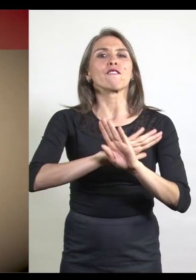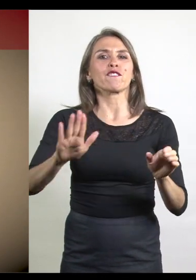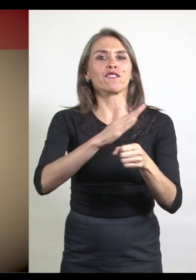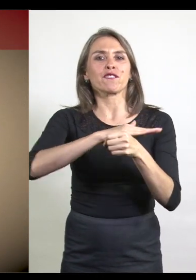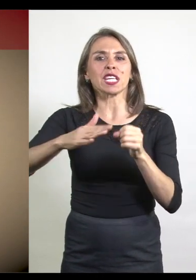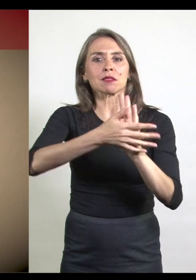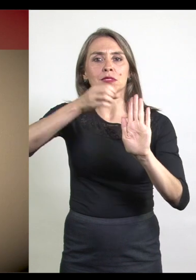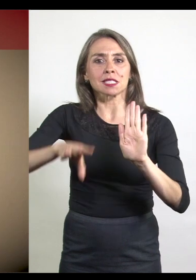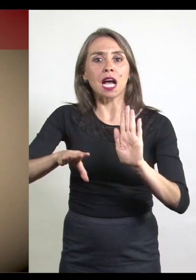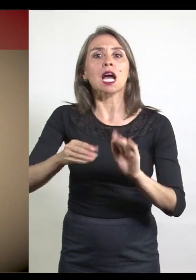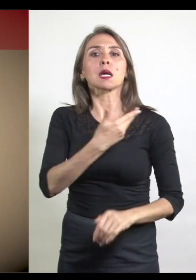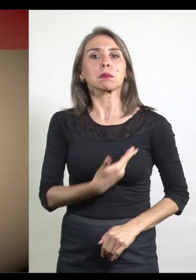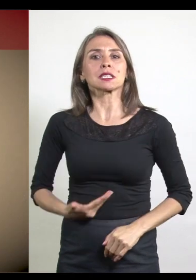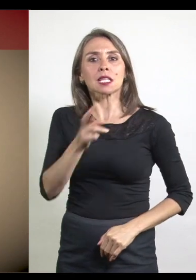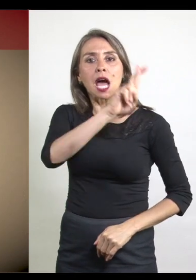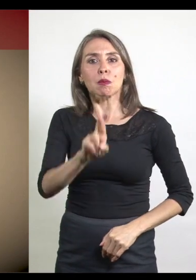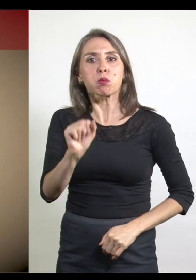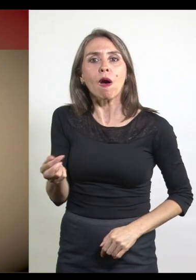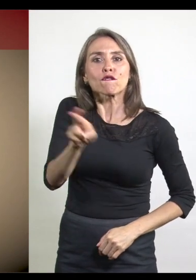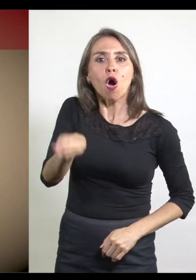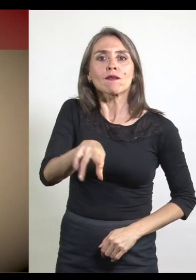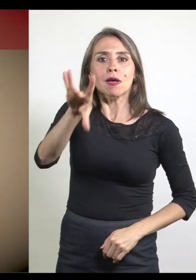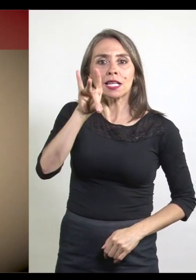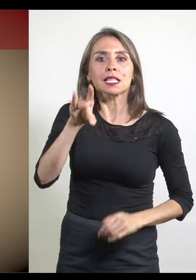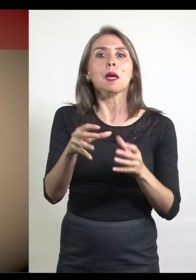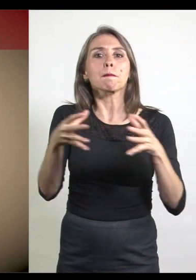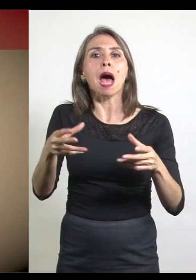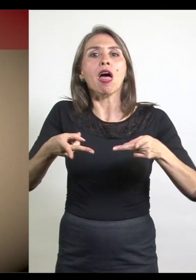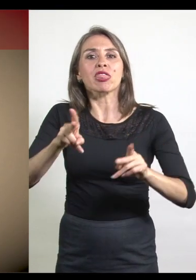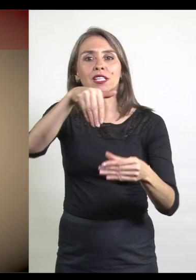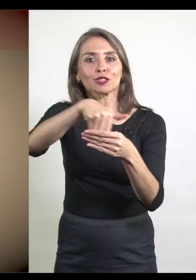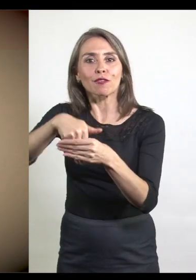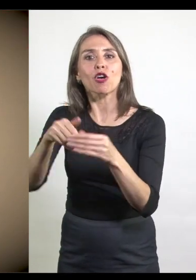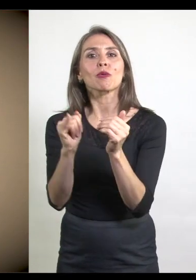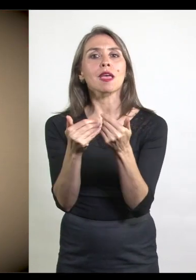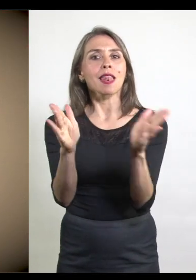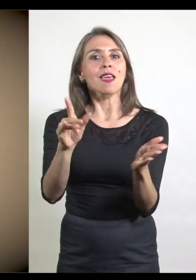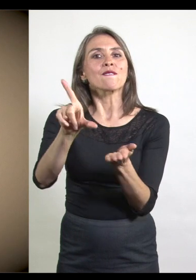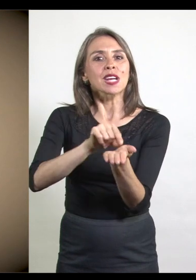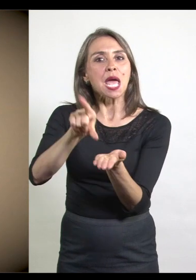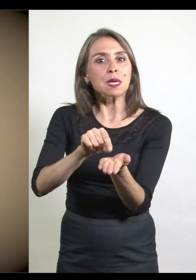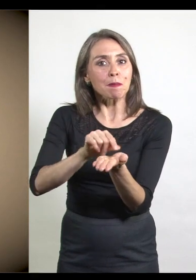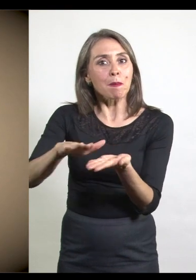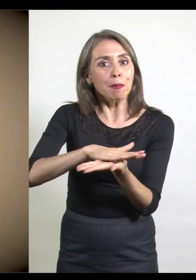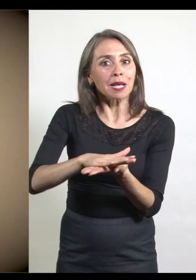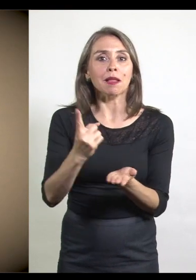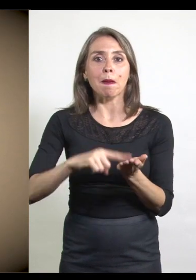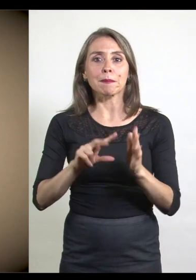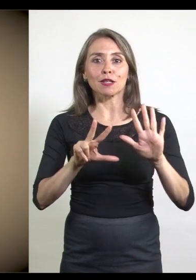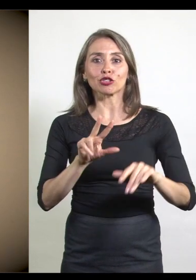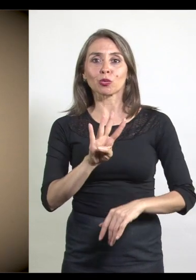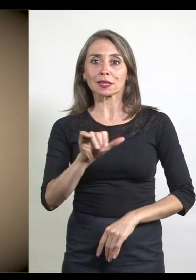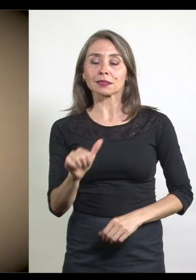del presidente de la República, la ampliación del derecho de sufragio y la libertad de imprenta. En 1846 asumió